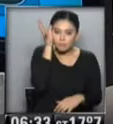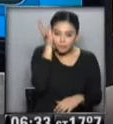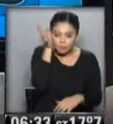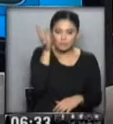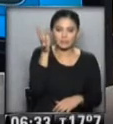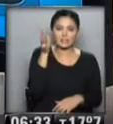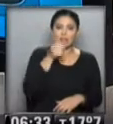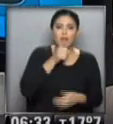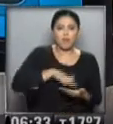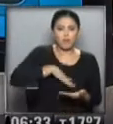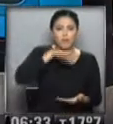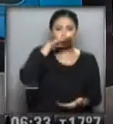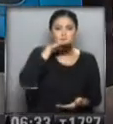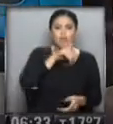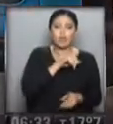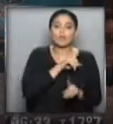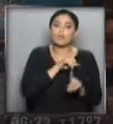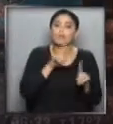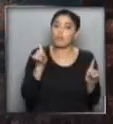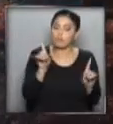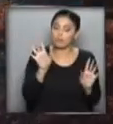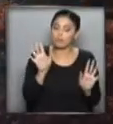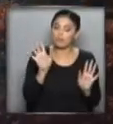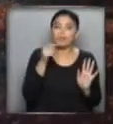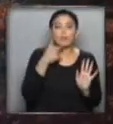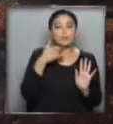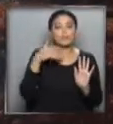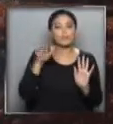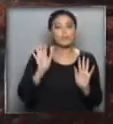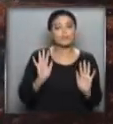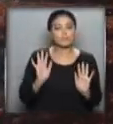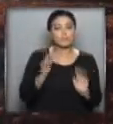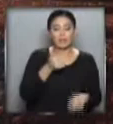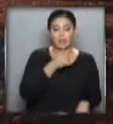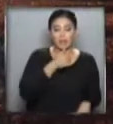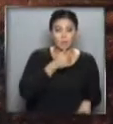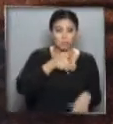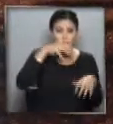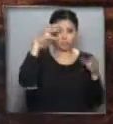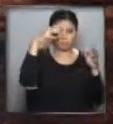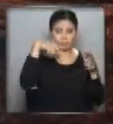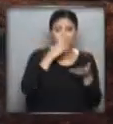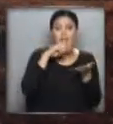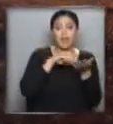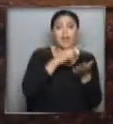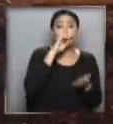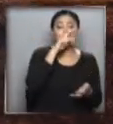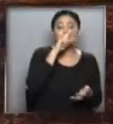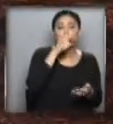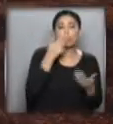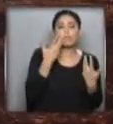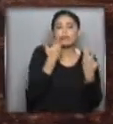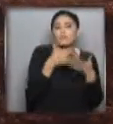muchísima agua en muy poco tiempo... ...con lo que... ...es muy probable que el agua... ...en la ciudad de La Plata... ...pueda escurrir